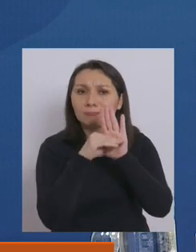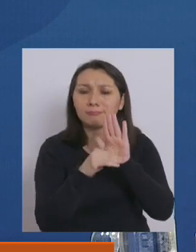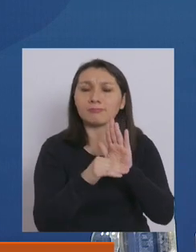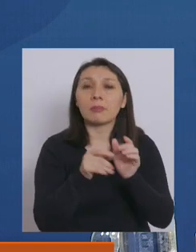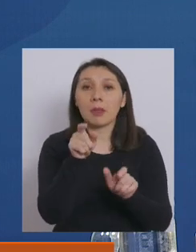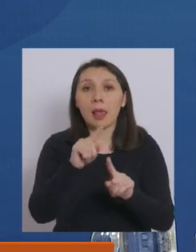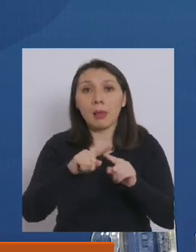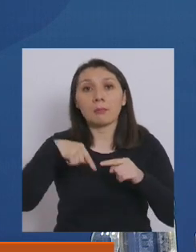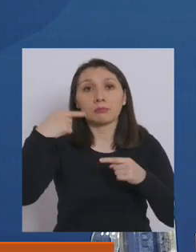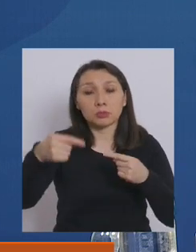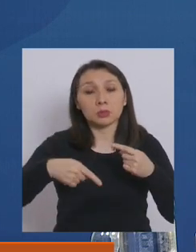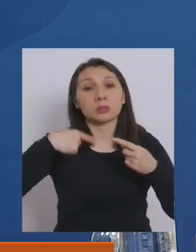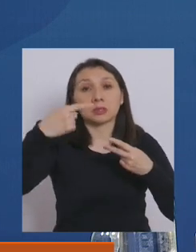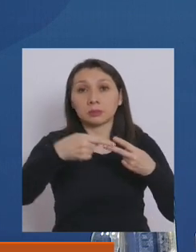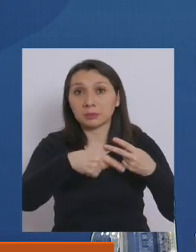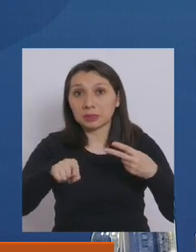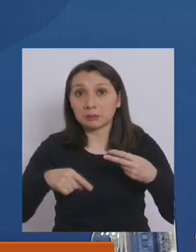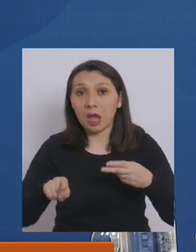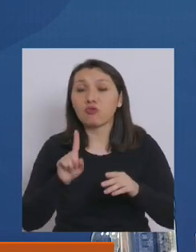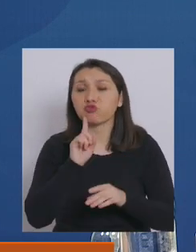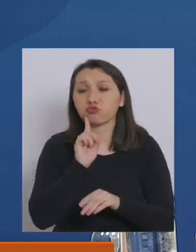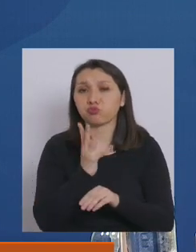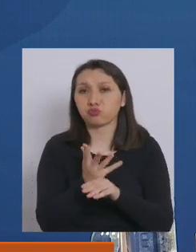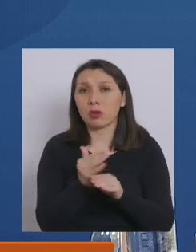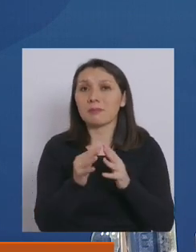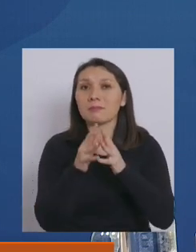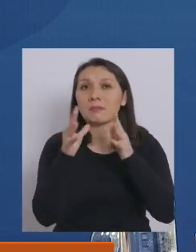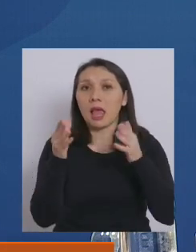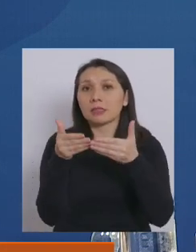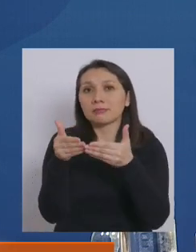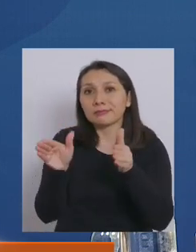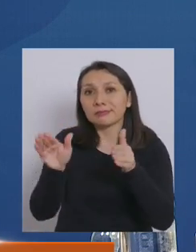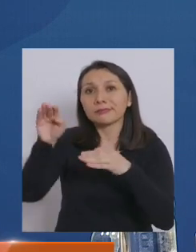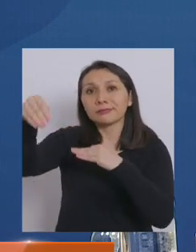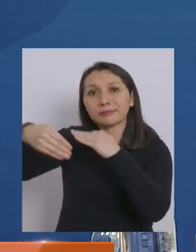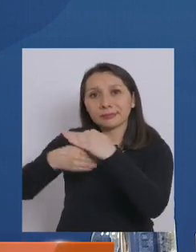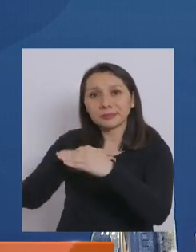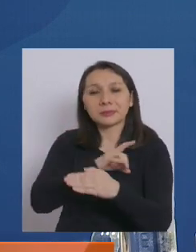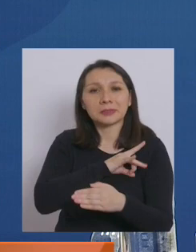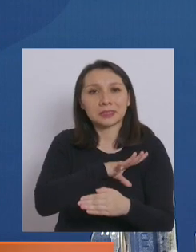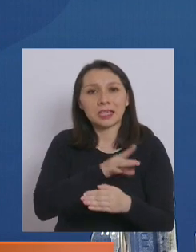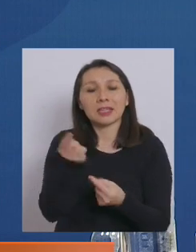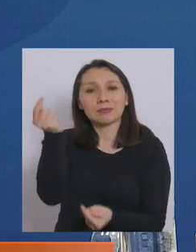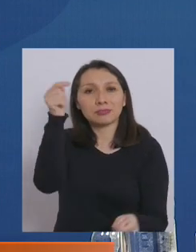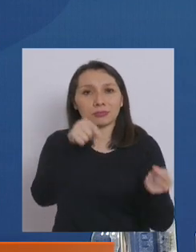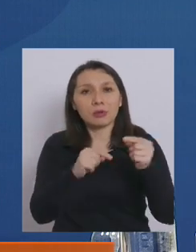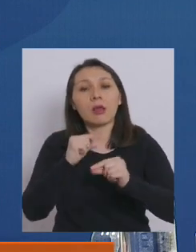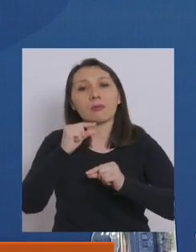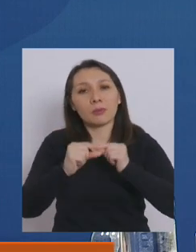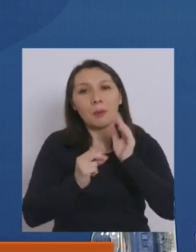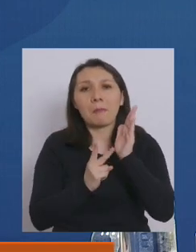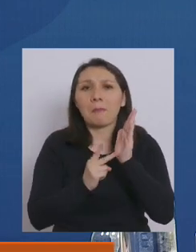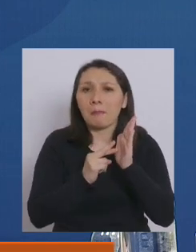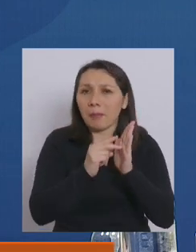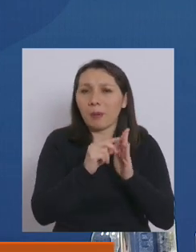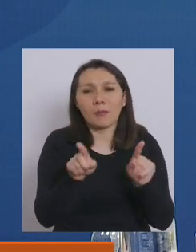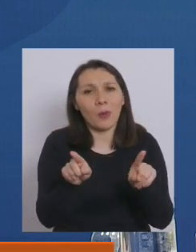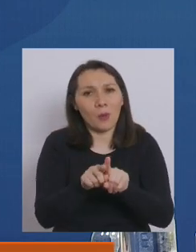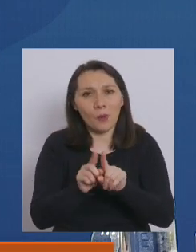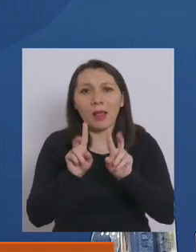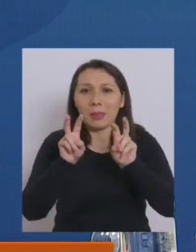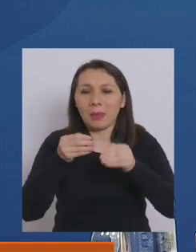para que en las próximas semanas podamos tener una mayor apertura de fronteras que va a ser paso a paso, como hemos ido